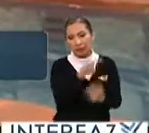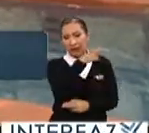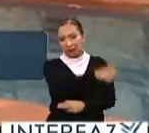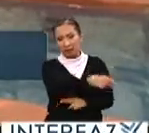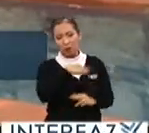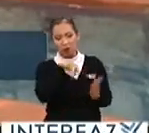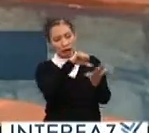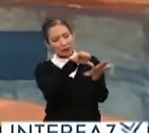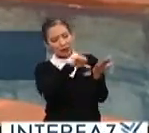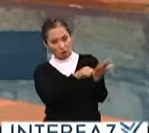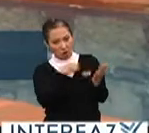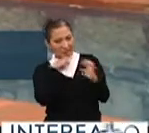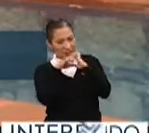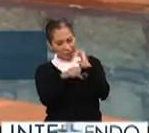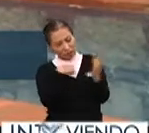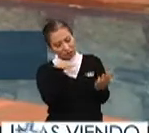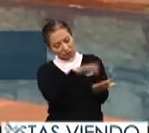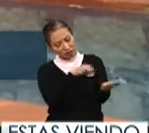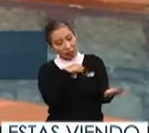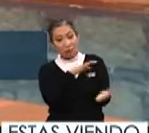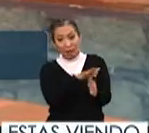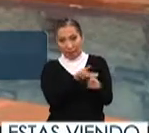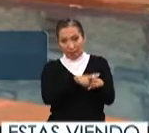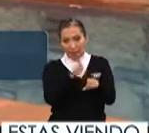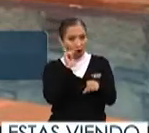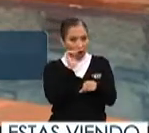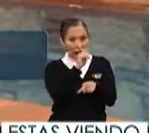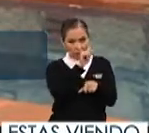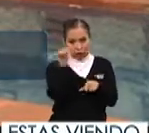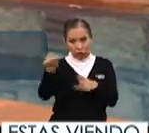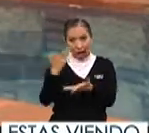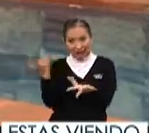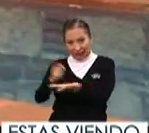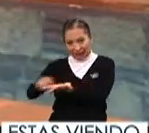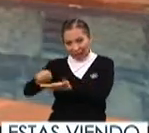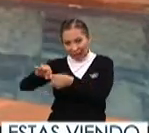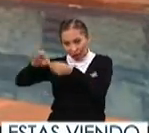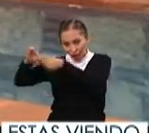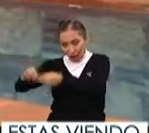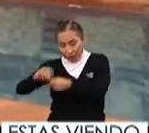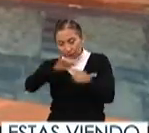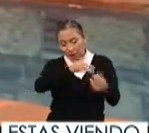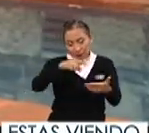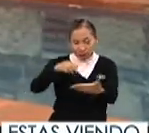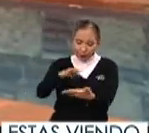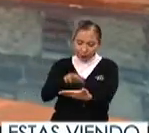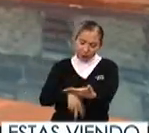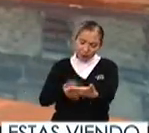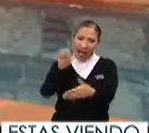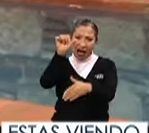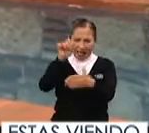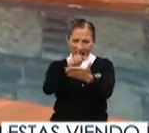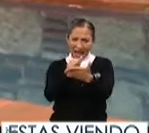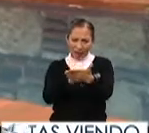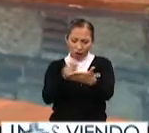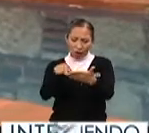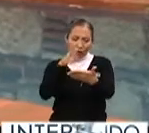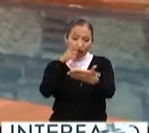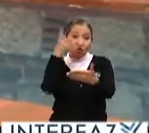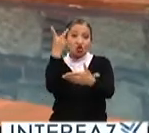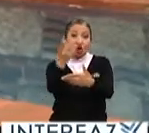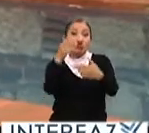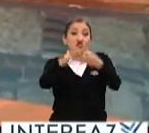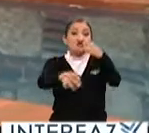artículo periodístico que llega a manos de Mariano Carlos, que es el guionista de la película. Y este artículo hablaba de dos últimos